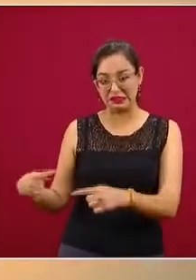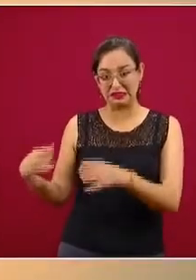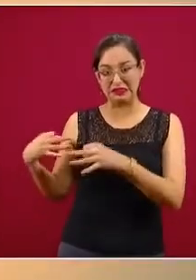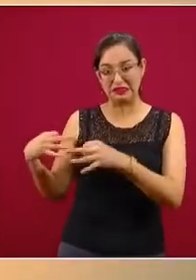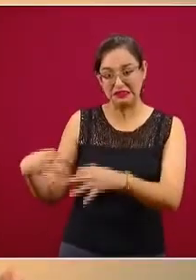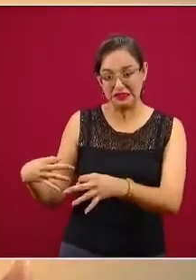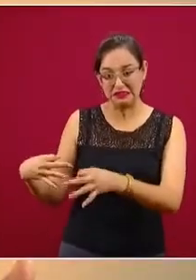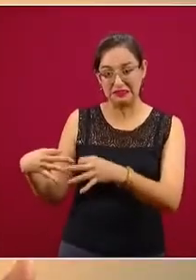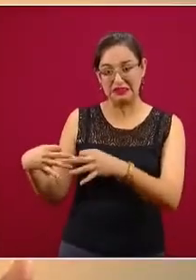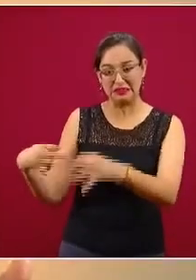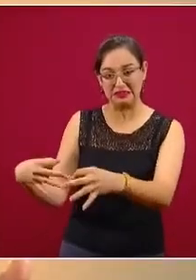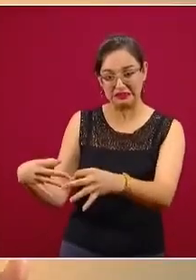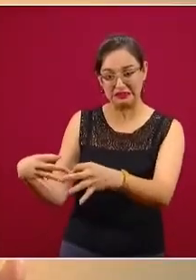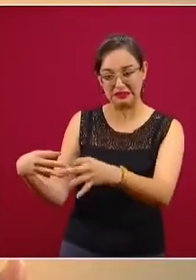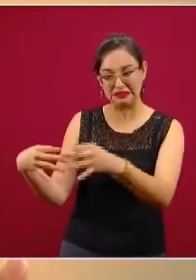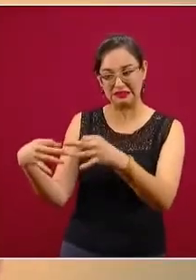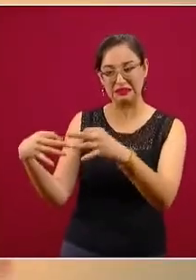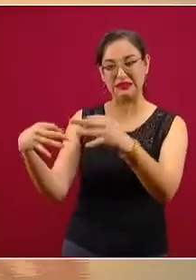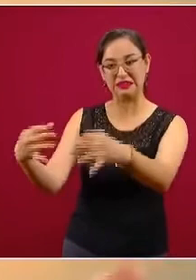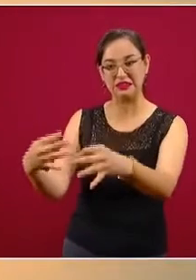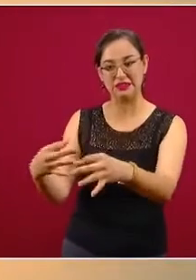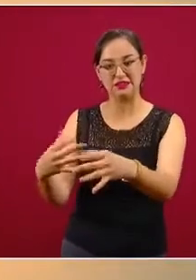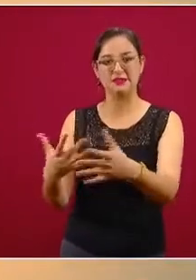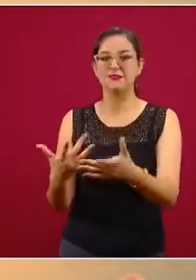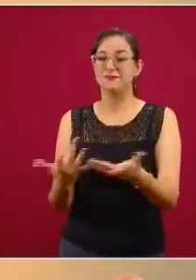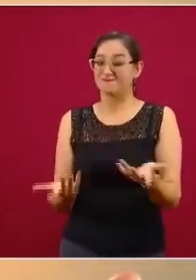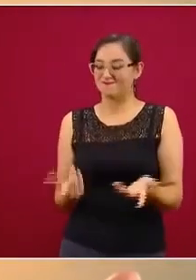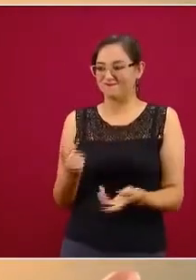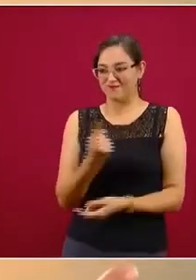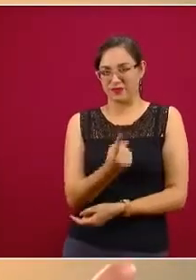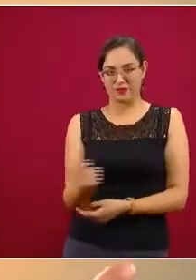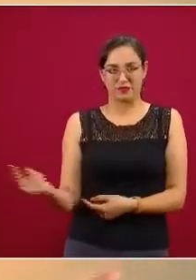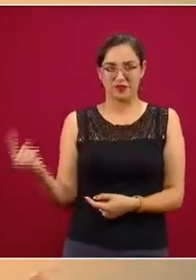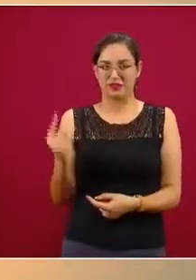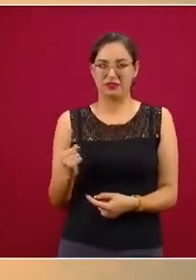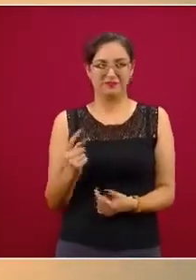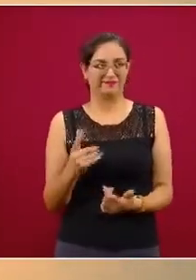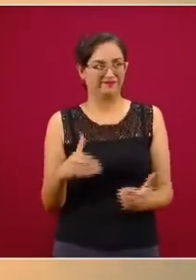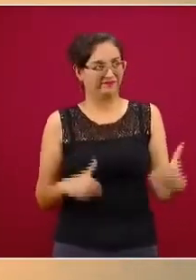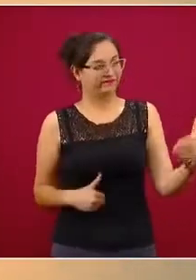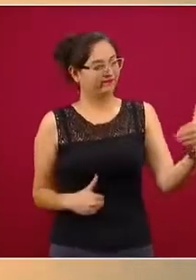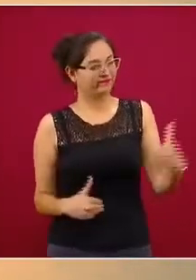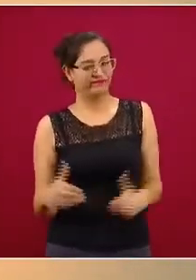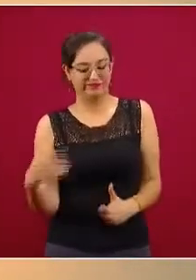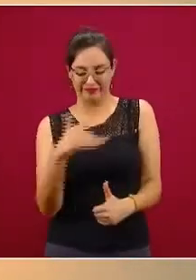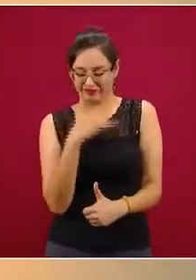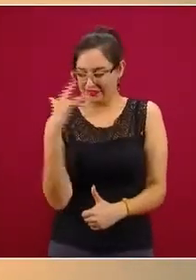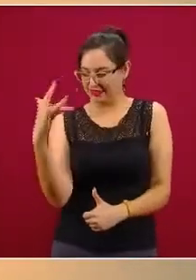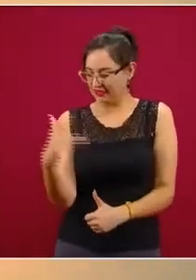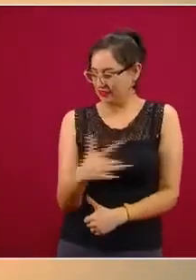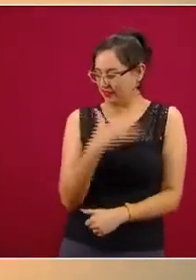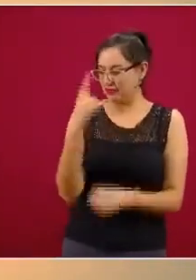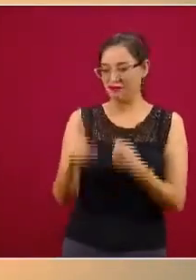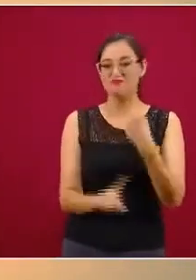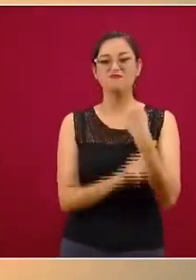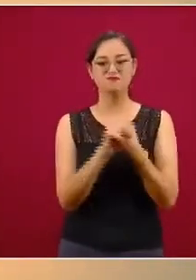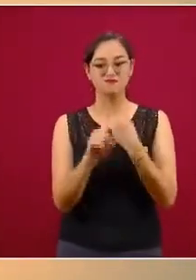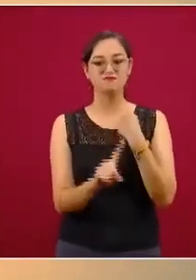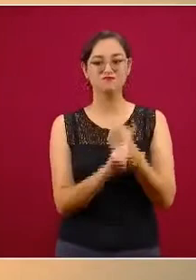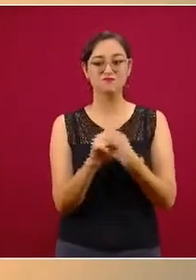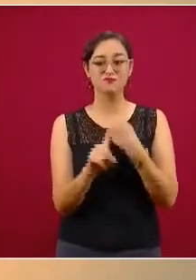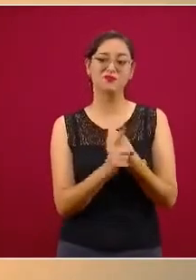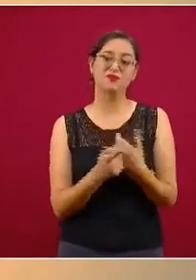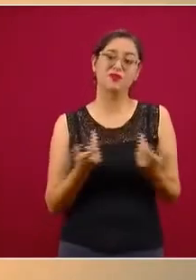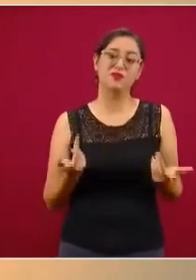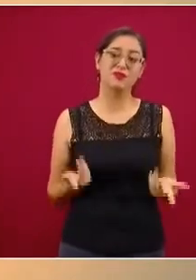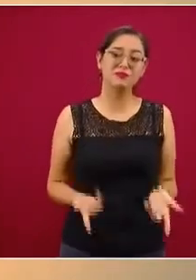momento se empiece a cobrar la factura de muchos problemas emocionales. Pero quiero aclarar